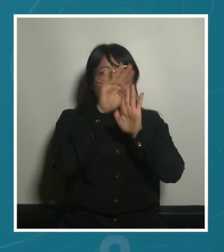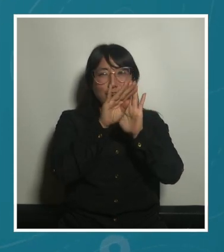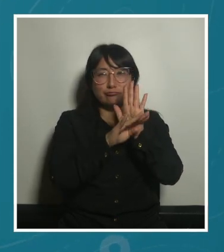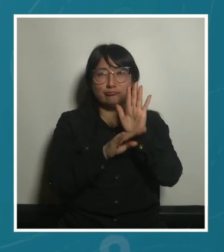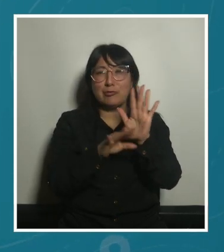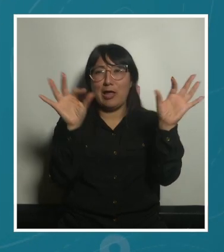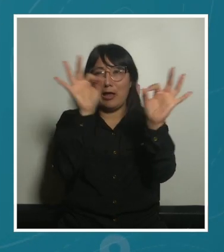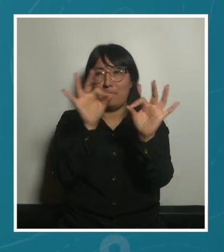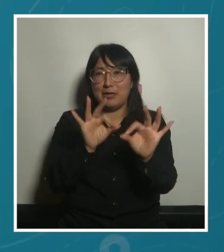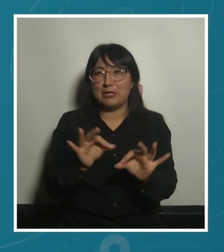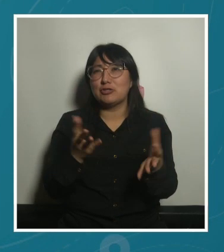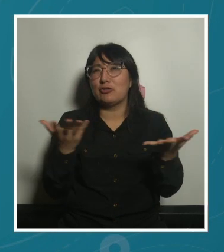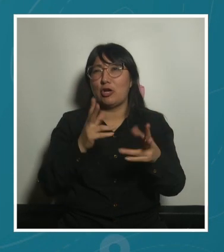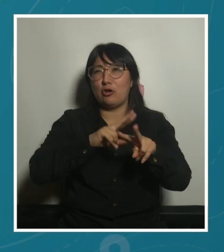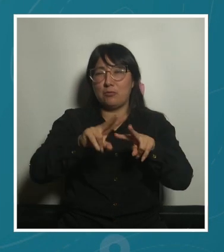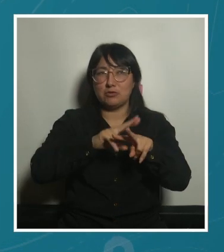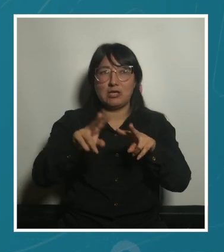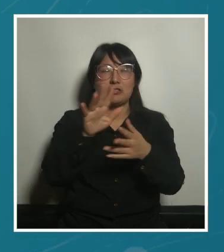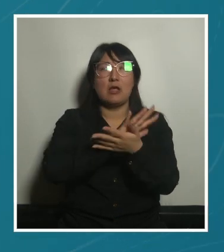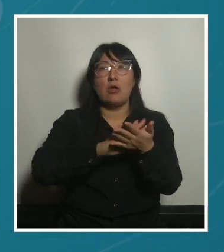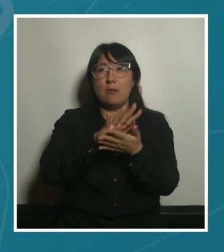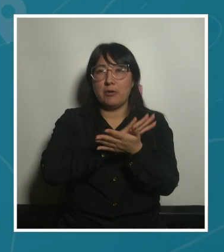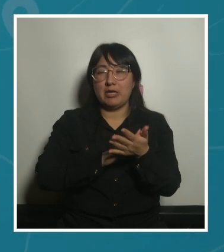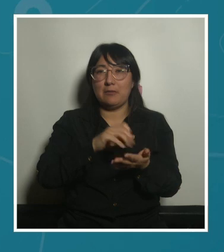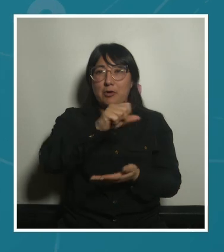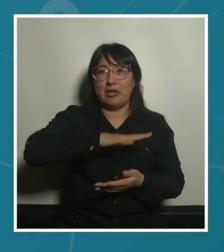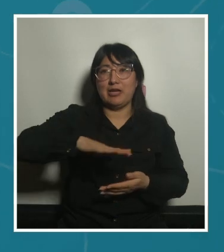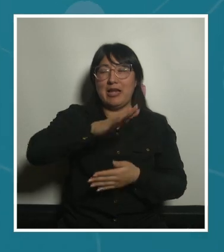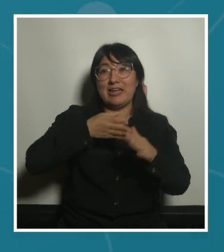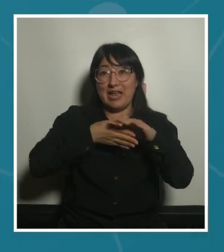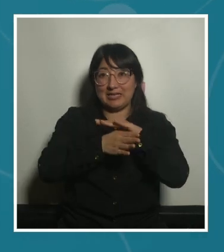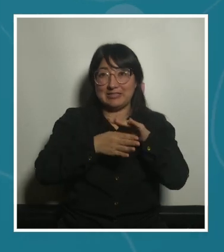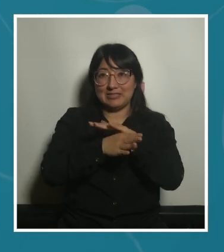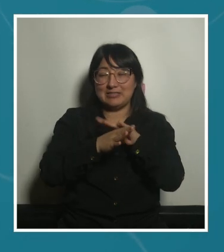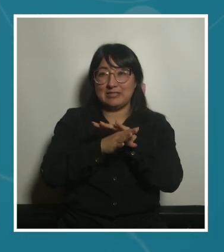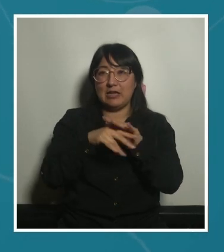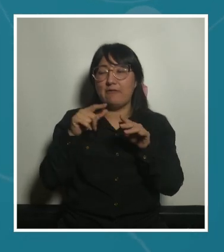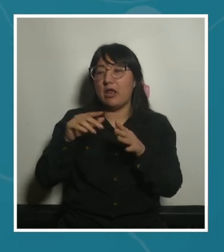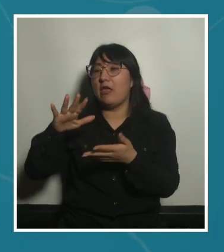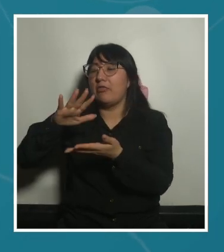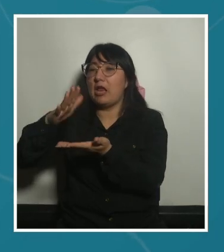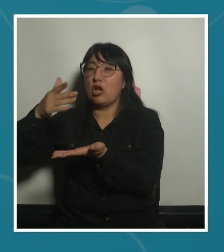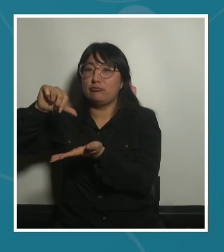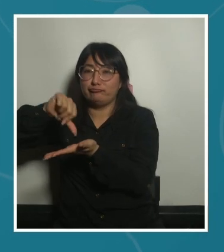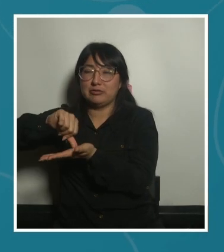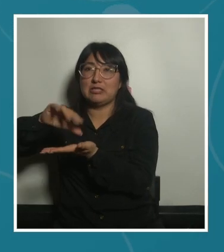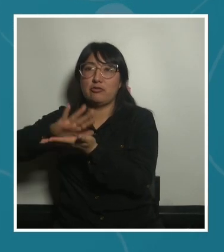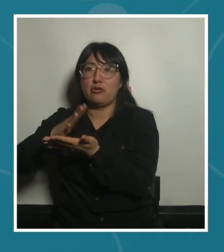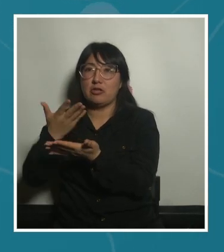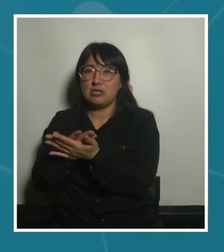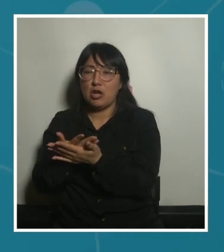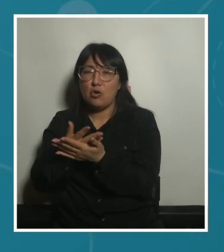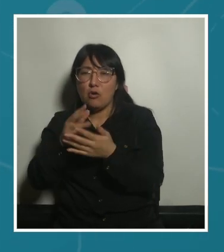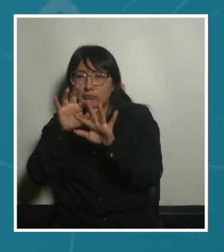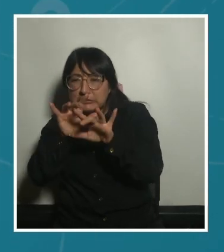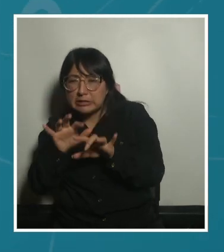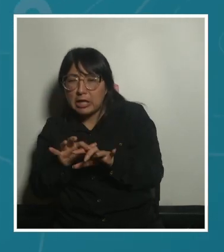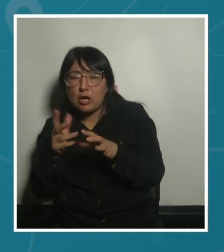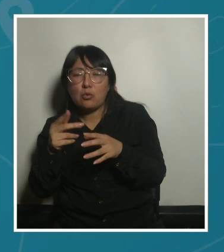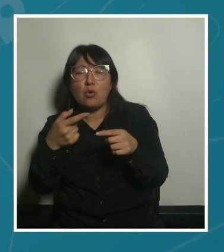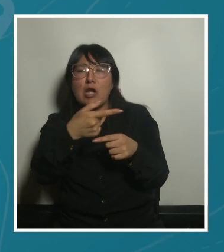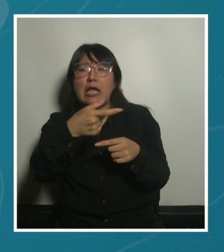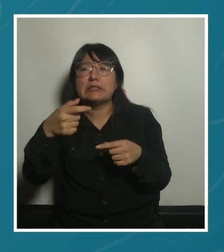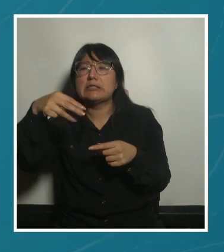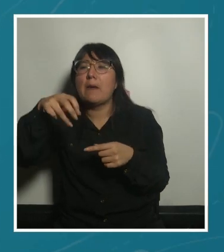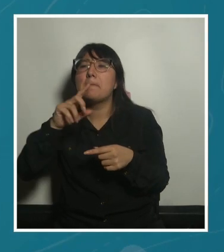aplicarlo ¿no? pues por ejemplo itinerario accesible alrededor del centro de salud pues se calcula el diámetro de 150 metros desde